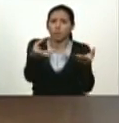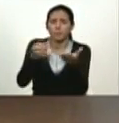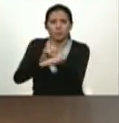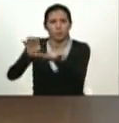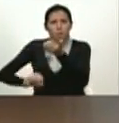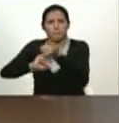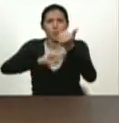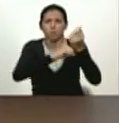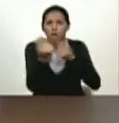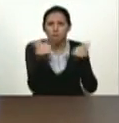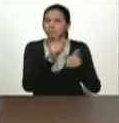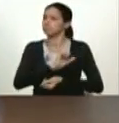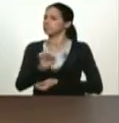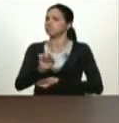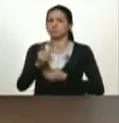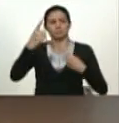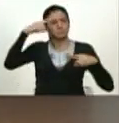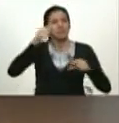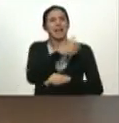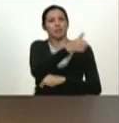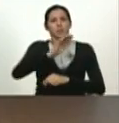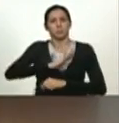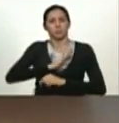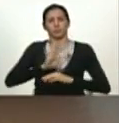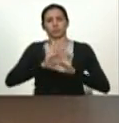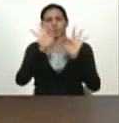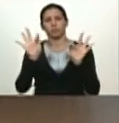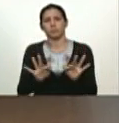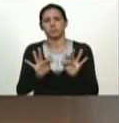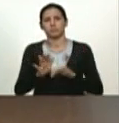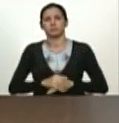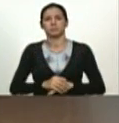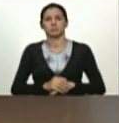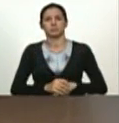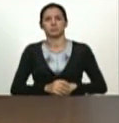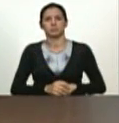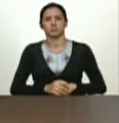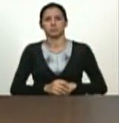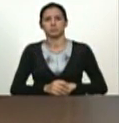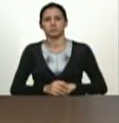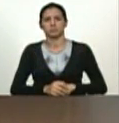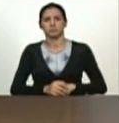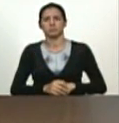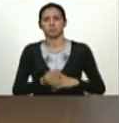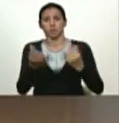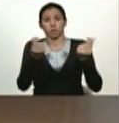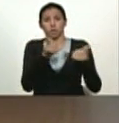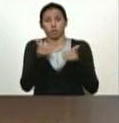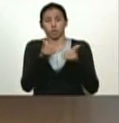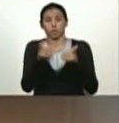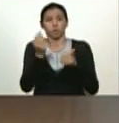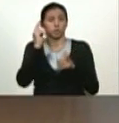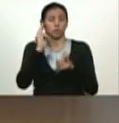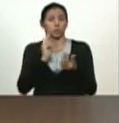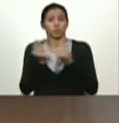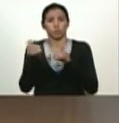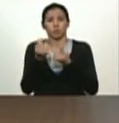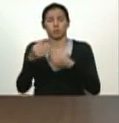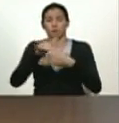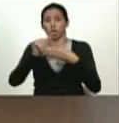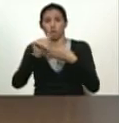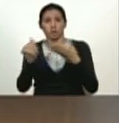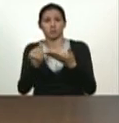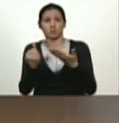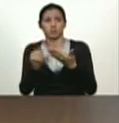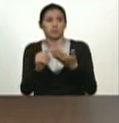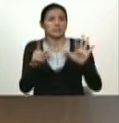autosostenibles y que sea una excepción que vengan hasta aquí con un punto de cuenta para que yo le inyecte bolívares, dólares o hace falta un punto de cuenta y dura